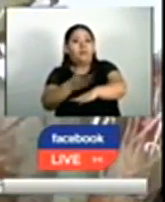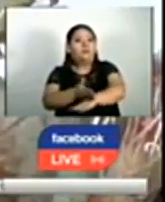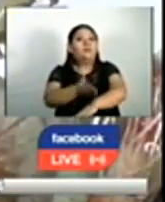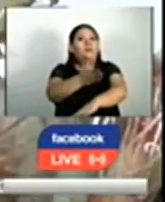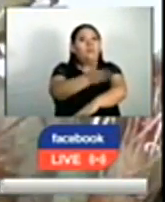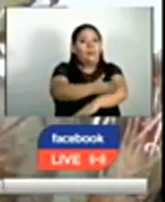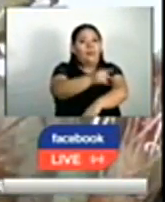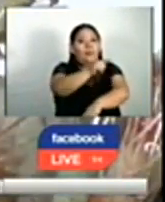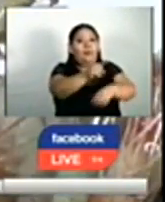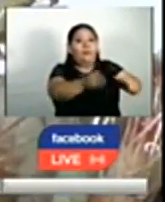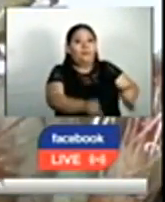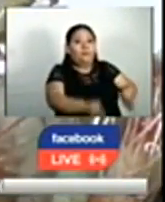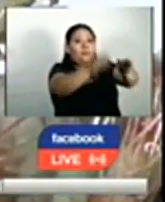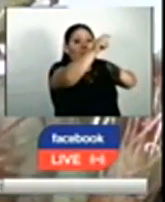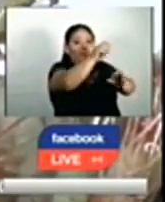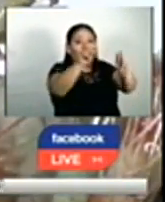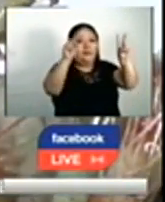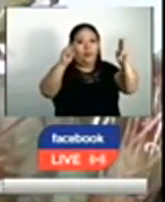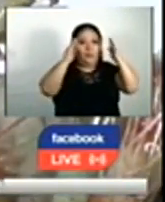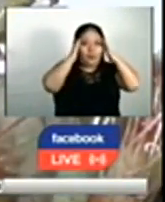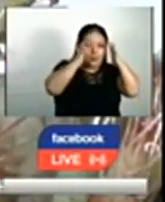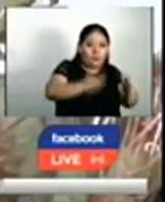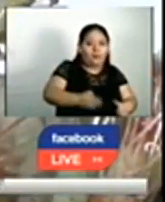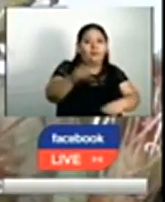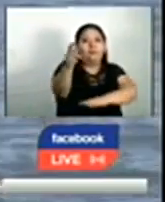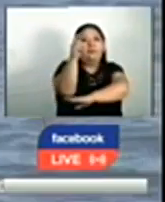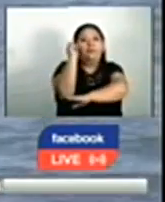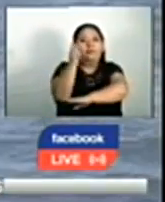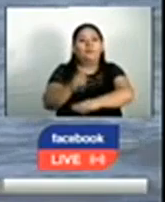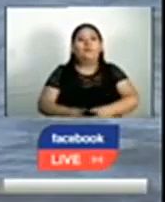Centro de Desarrollo de la Pesca y Acuicultura.